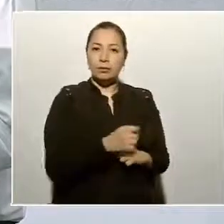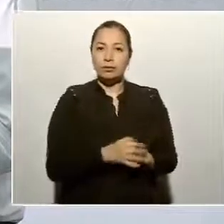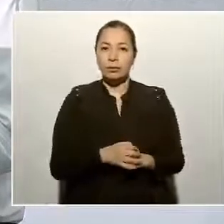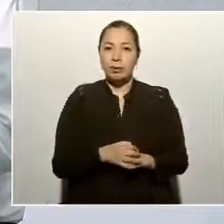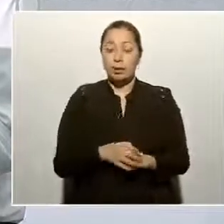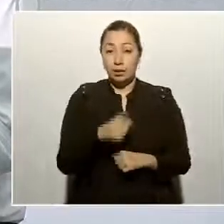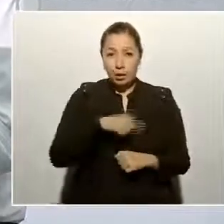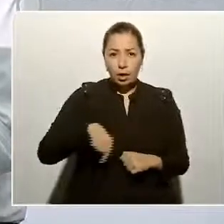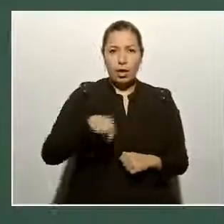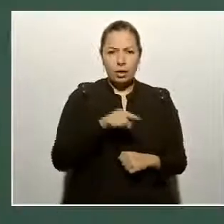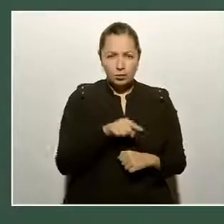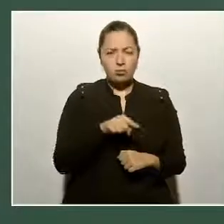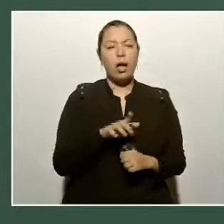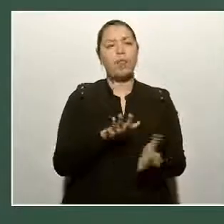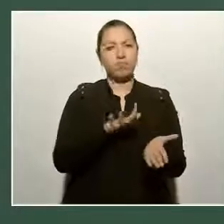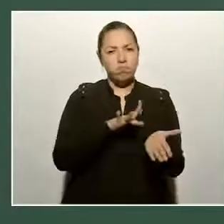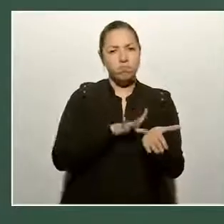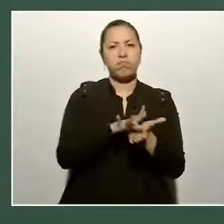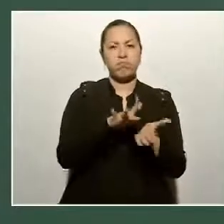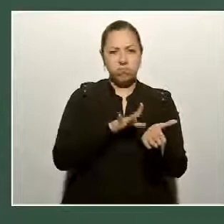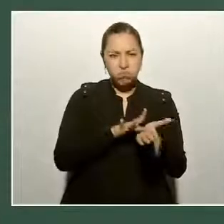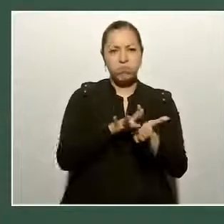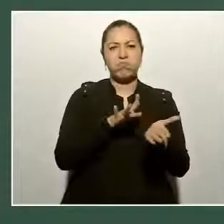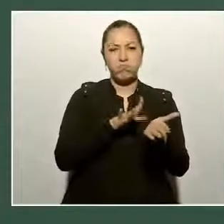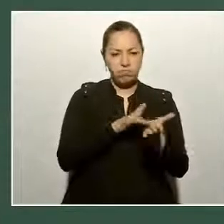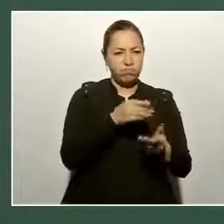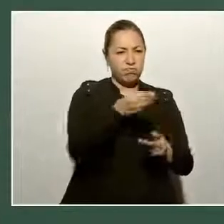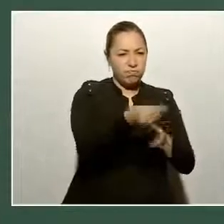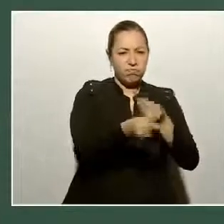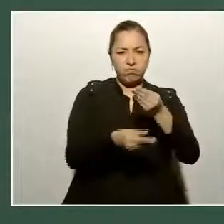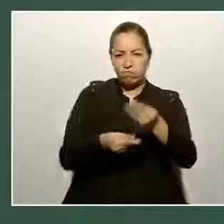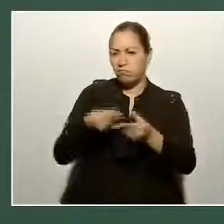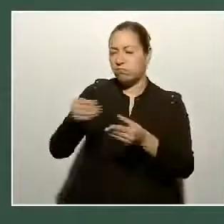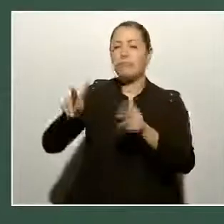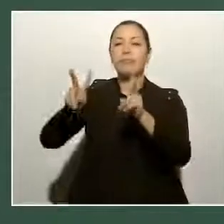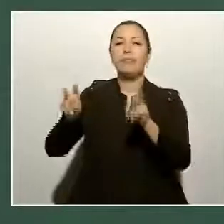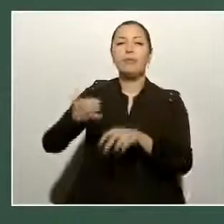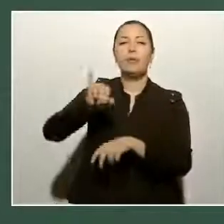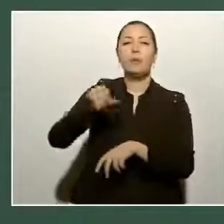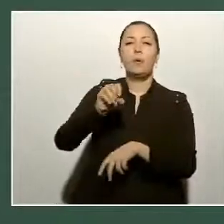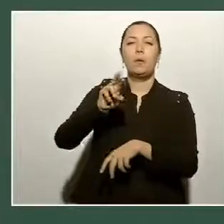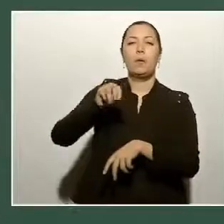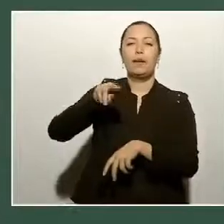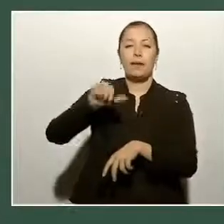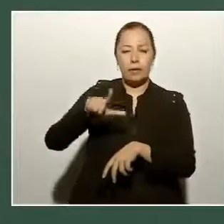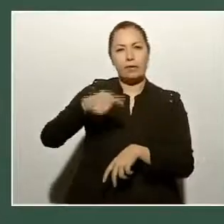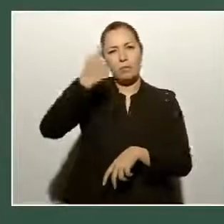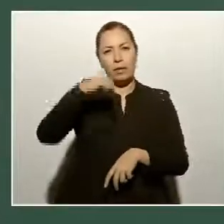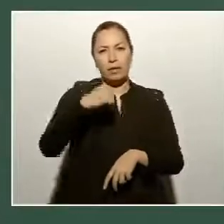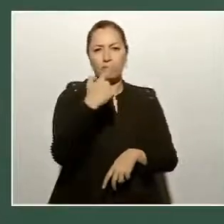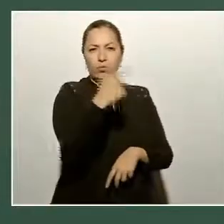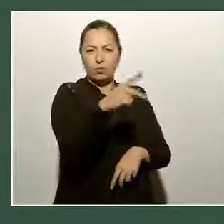recibiendo un apoyo, un jornal, para cultivar